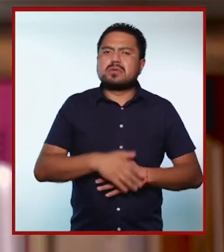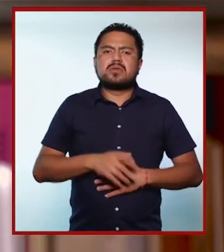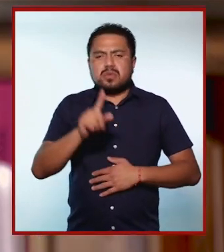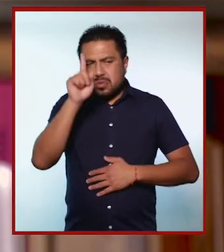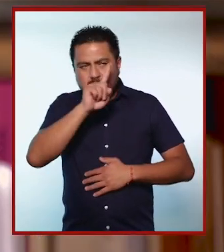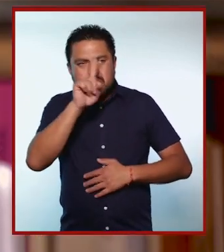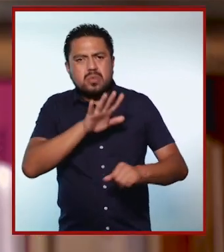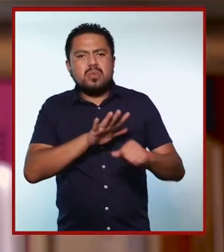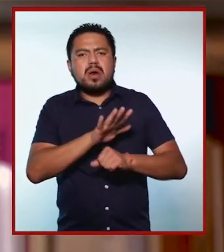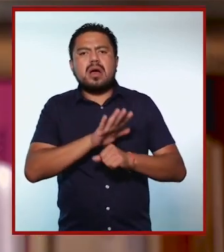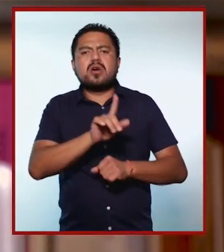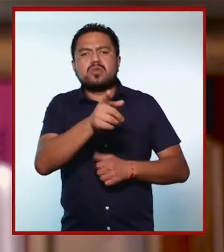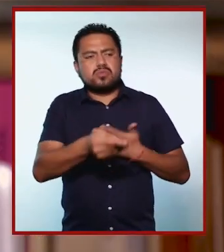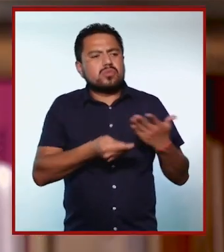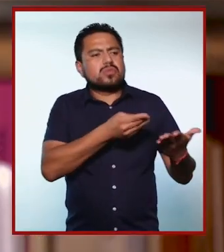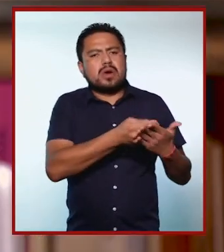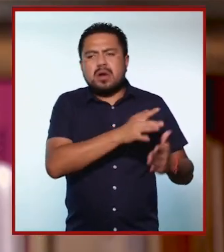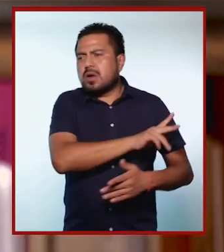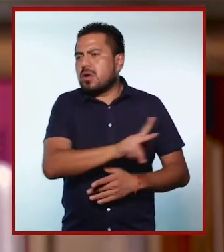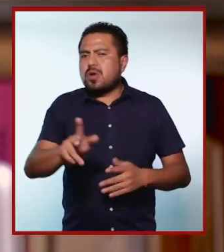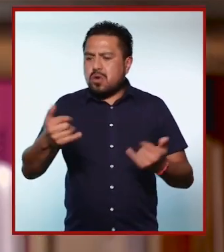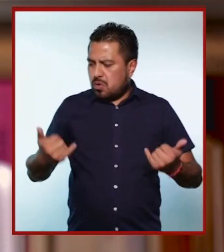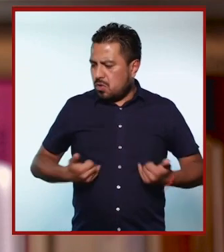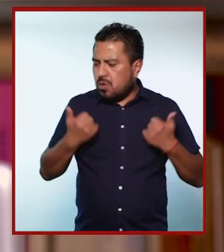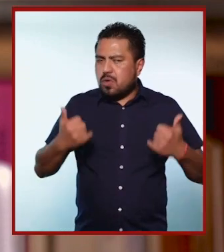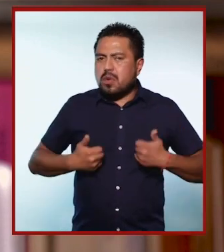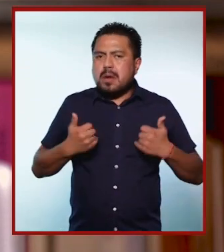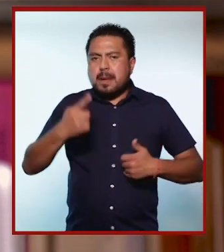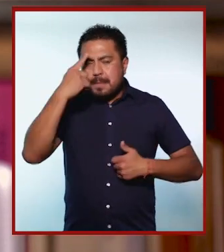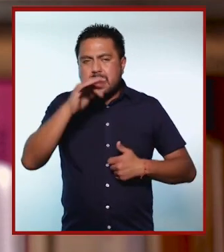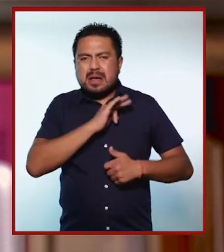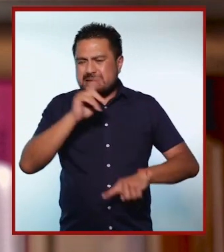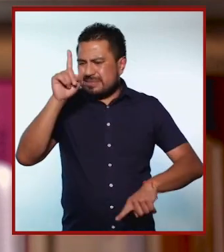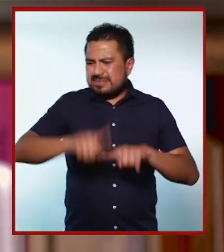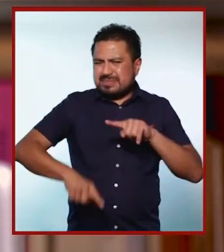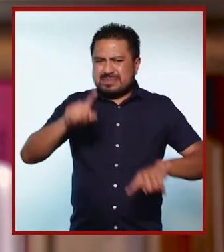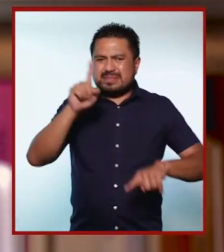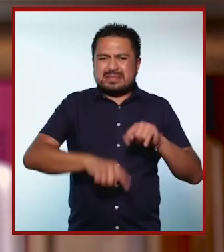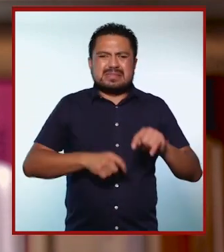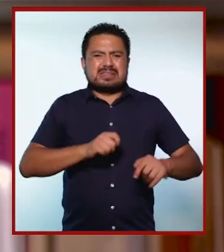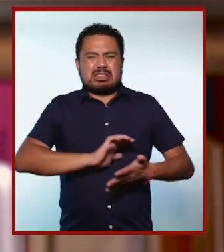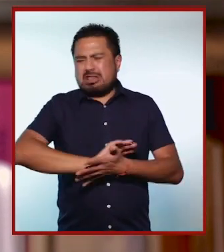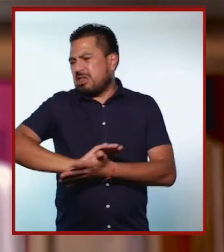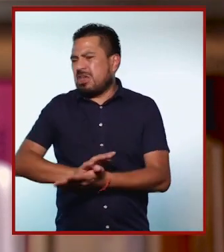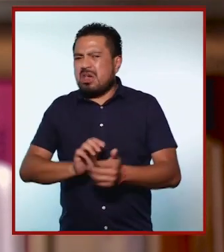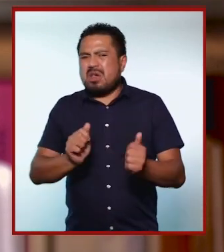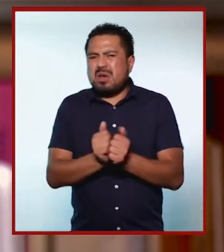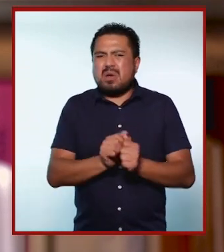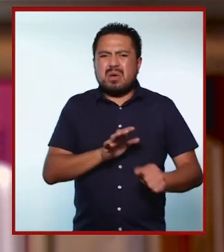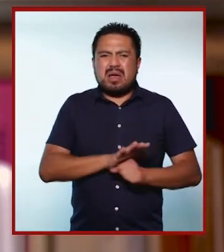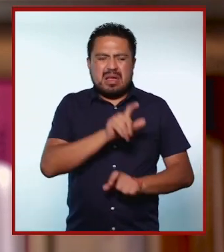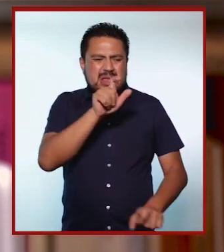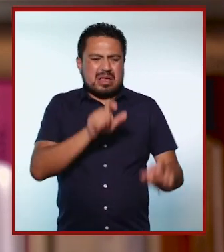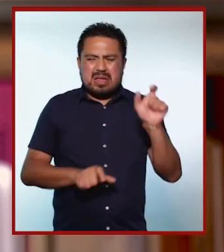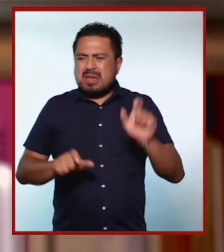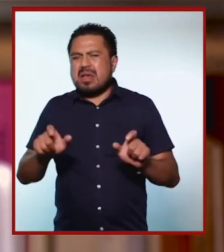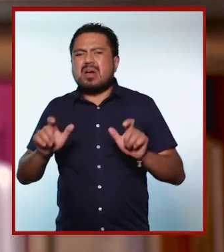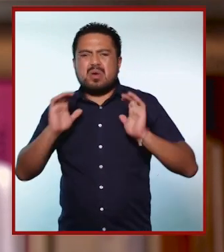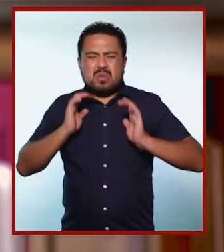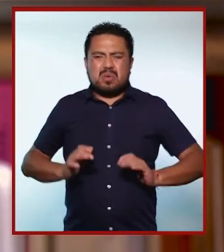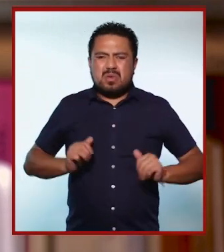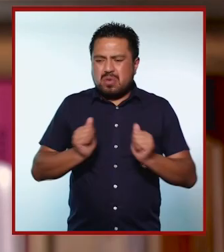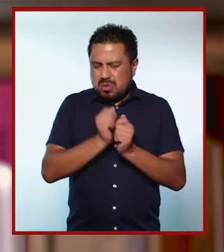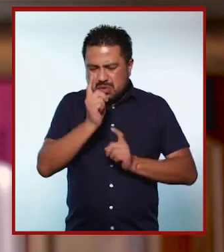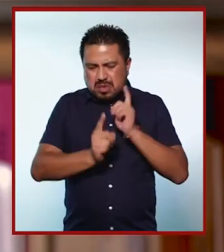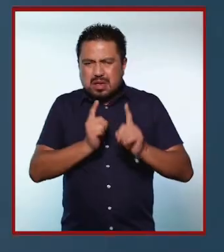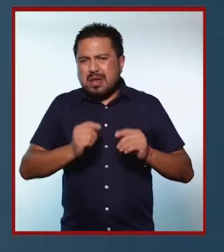Oye, Pau, ¿qué recomendaciones les puedes dar a las jóvenes y los jóvenes para la eliminación de estereotipos relacionados con sus características